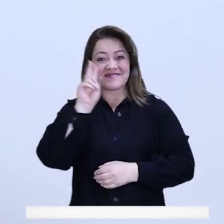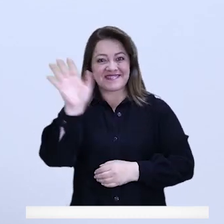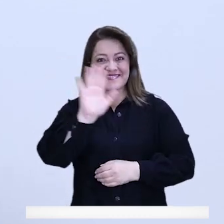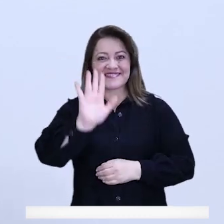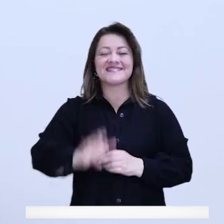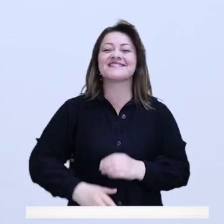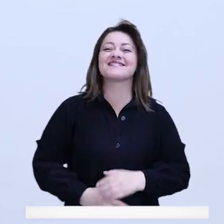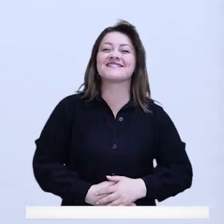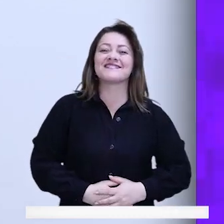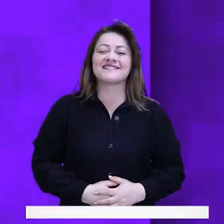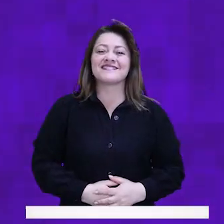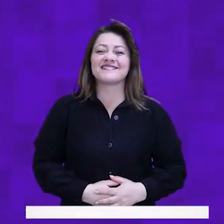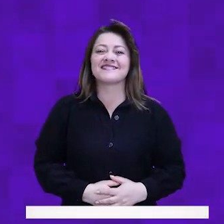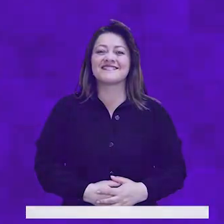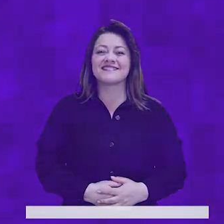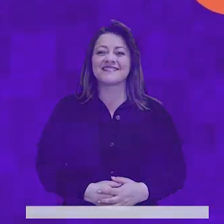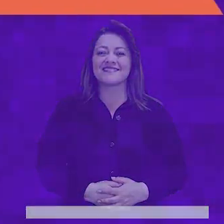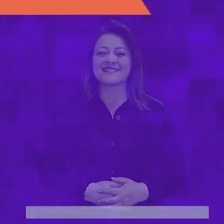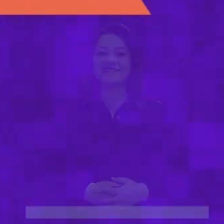Contigo. Hasta entonces.